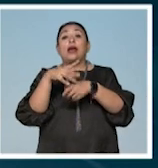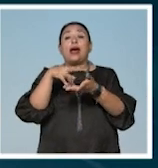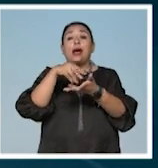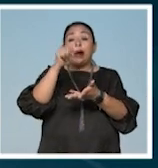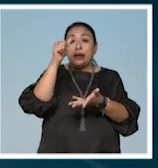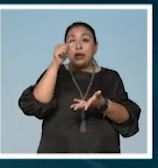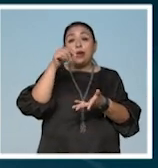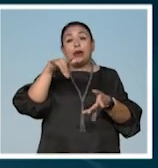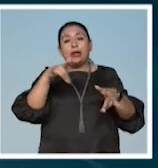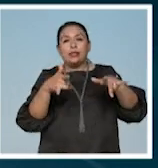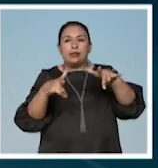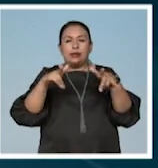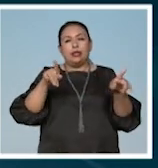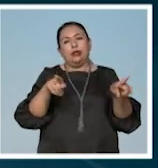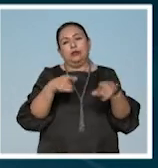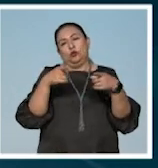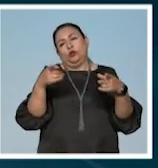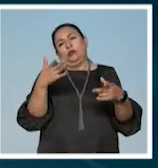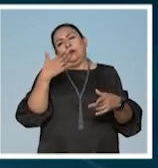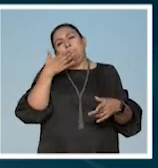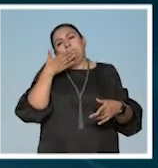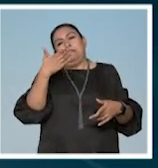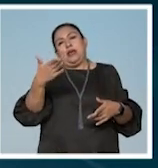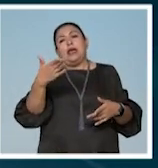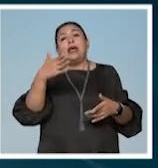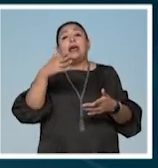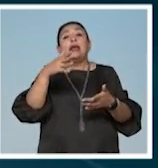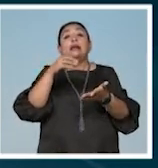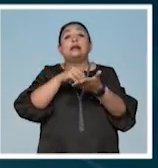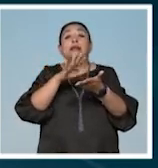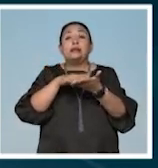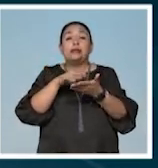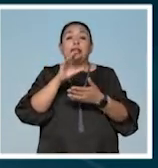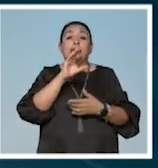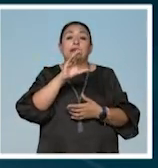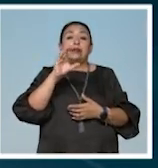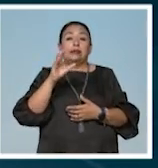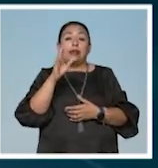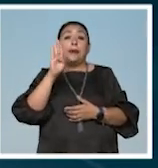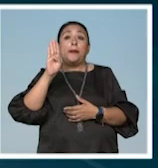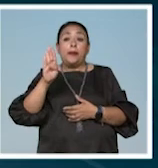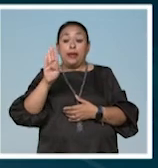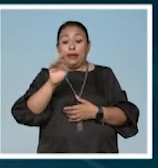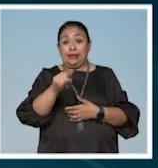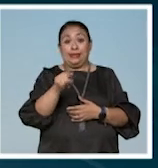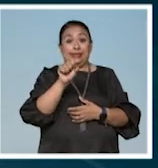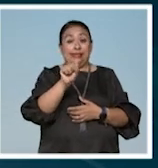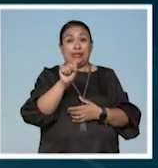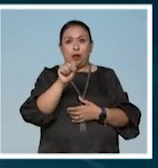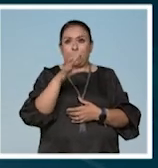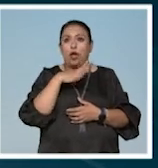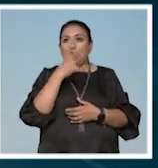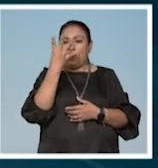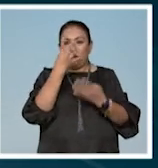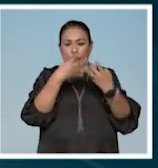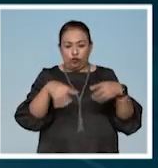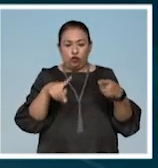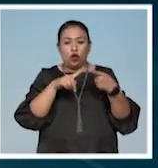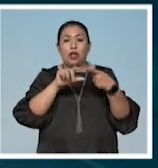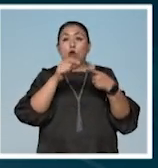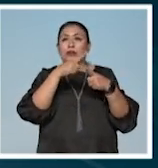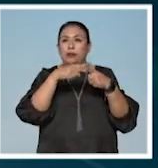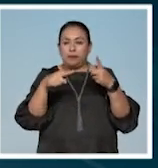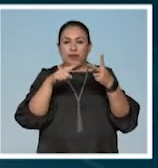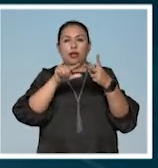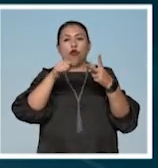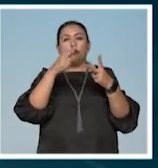títeres y música no está nada mal la cita es en el centro cultural del bosque este sábado hay cuatro funciones a las 11 y